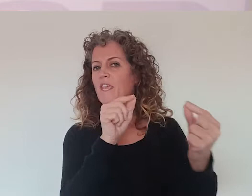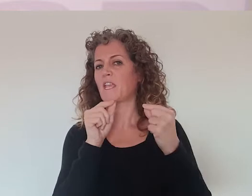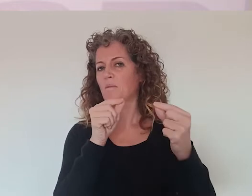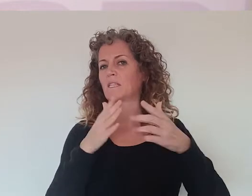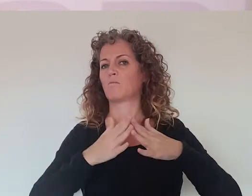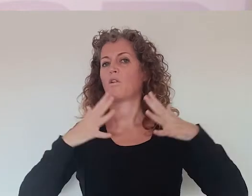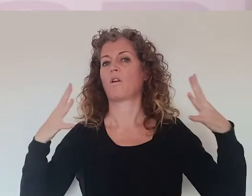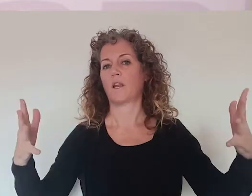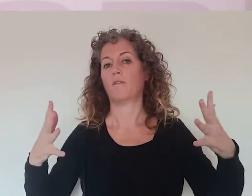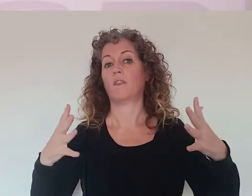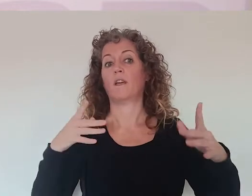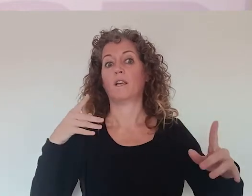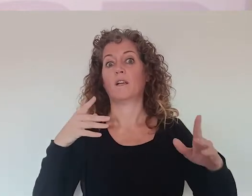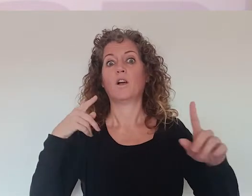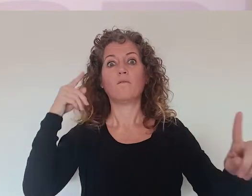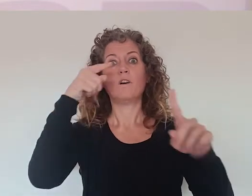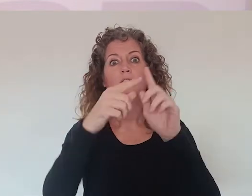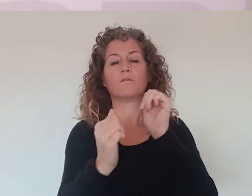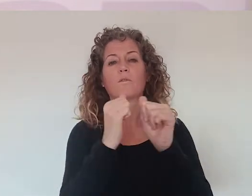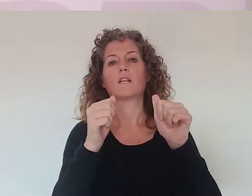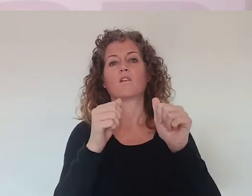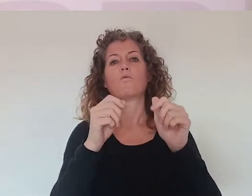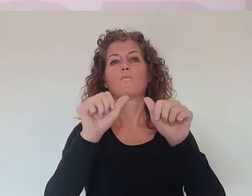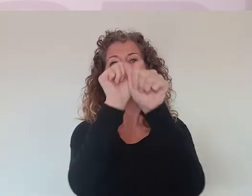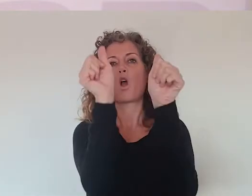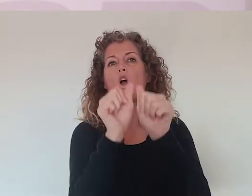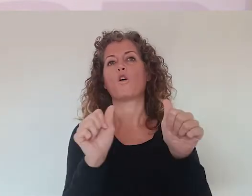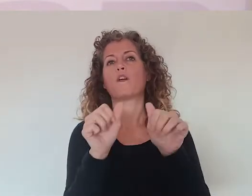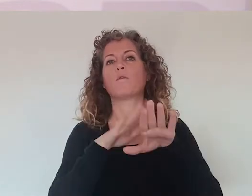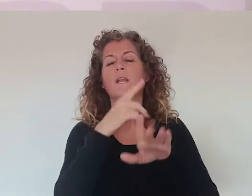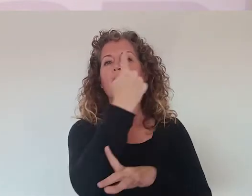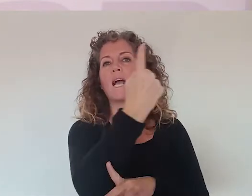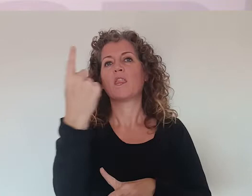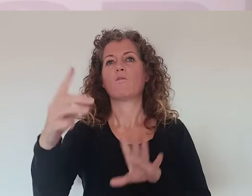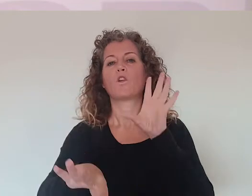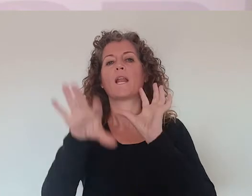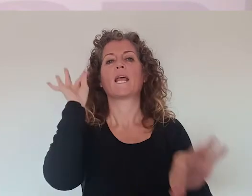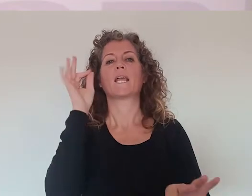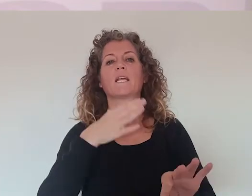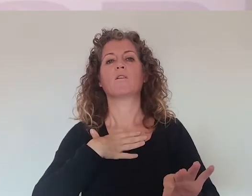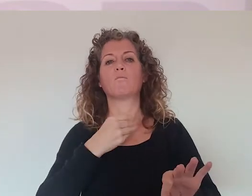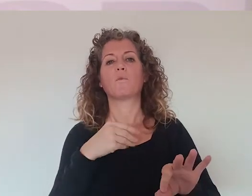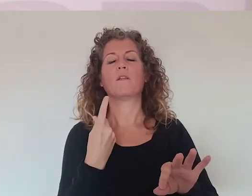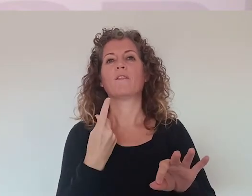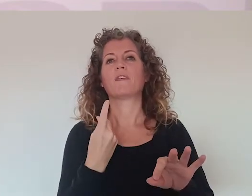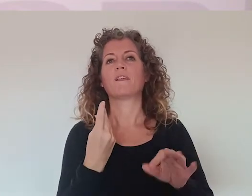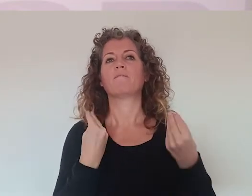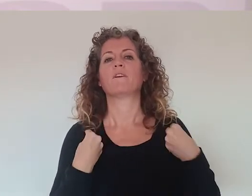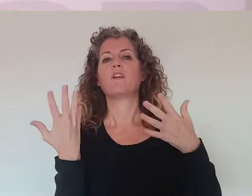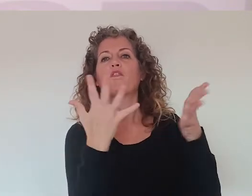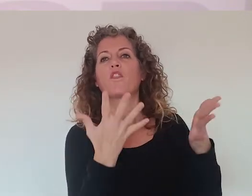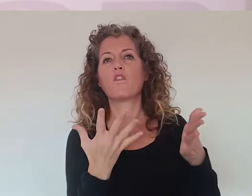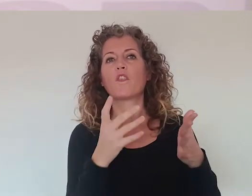XXI es un debate muy amplio que tiene que llevarnos a un nuevo modelo en el que las personas, en cualquier caso, podamos elegir dónde,